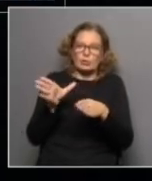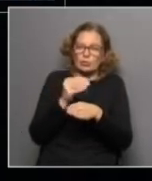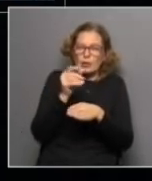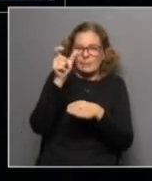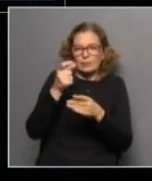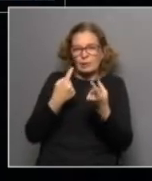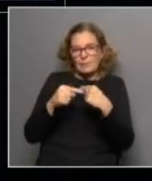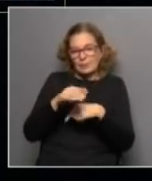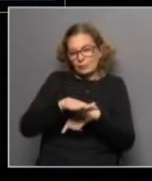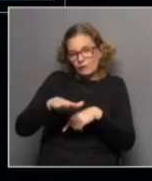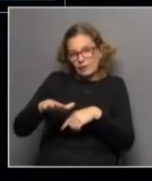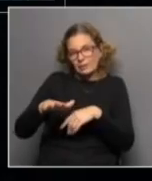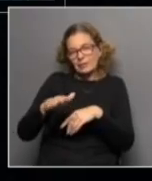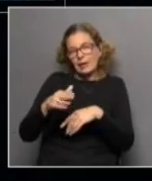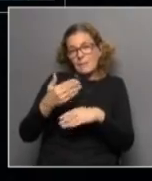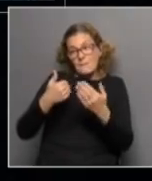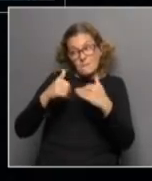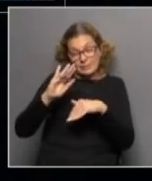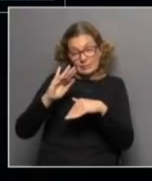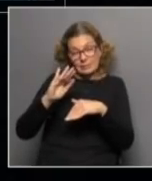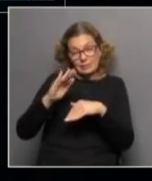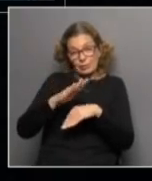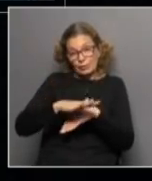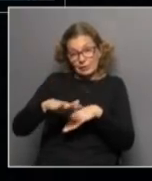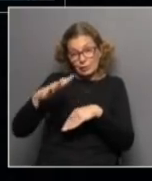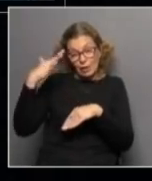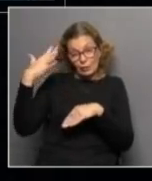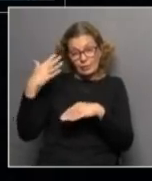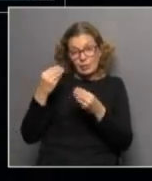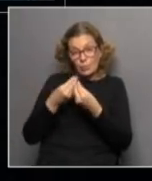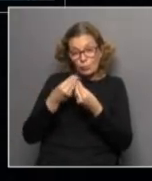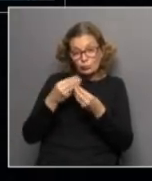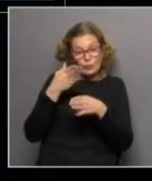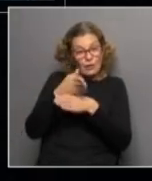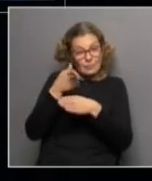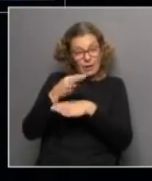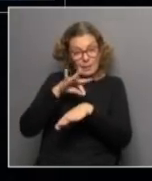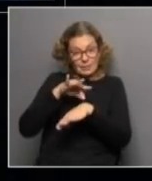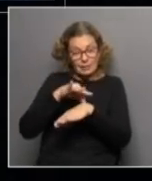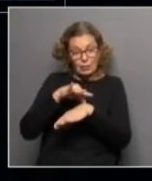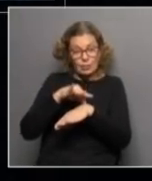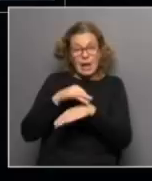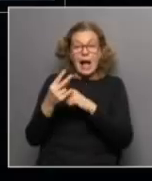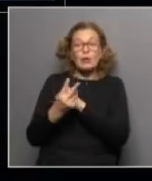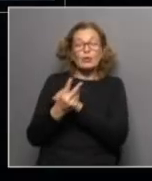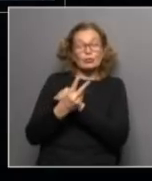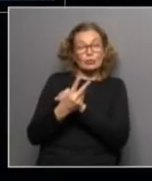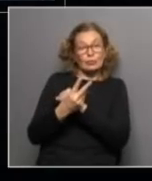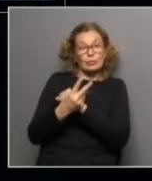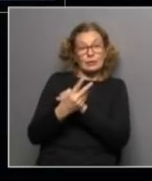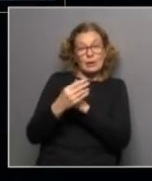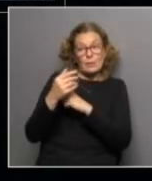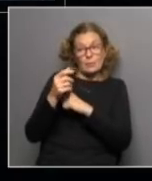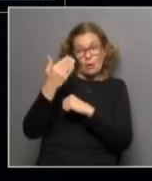población, pero en la infancia particularmente, que son los niños, niñas y adolescentes, van mucho más al médico de lo que vamos, o en controles de salud de lo que vamos la